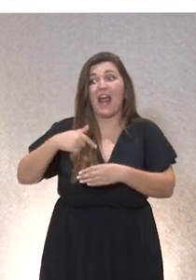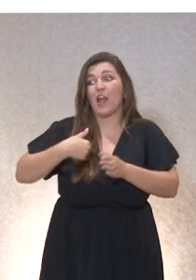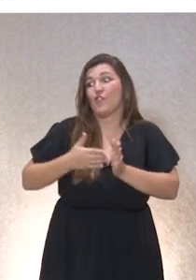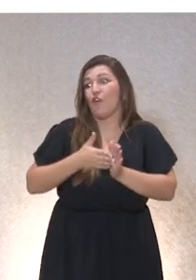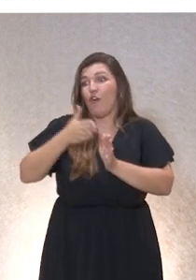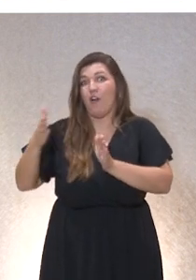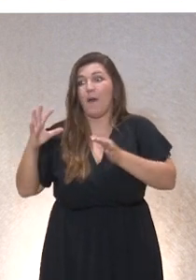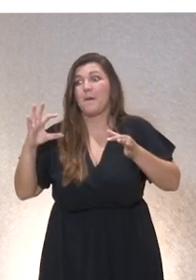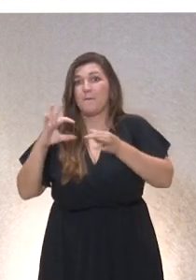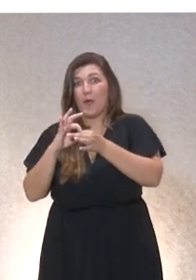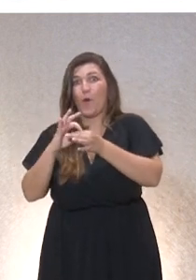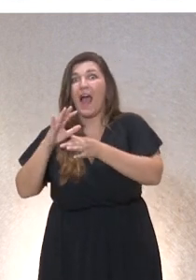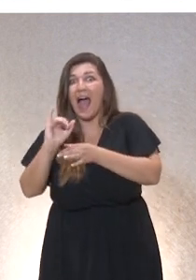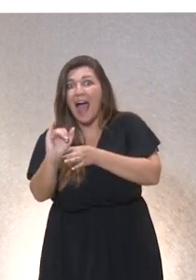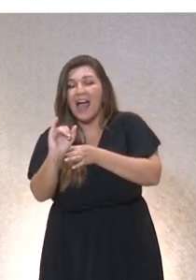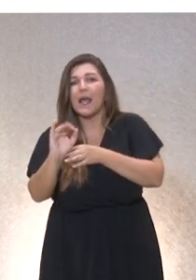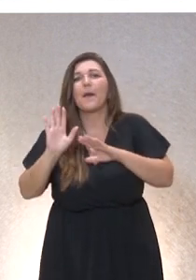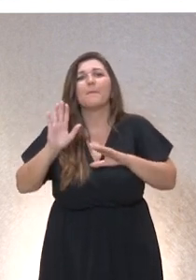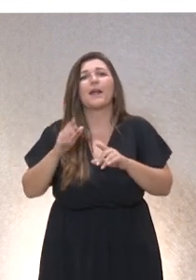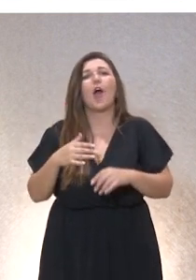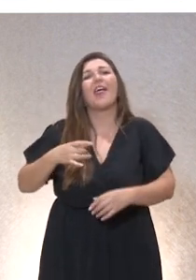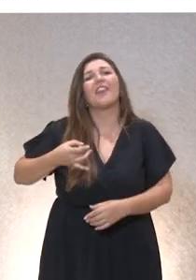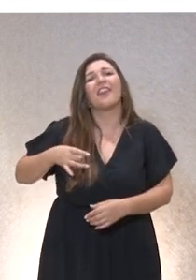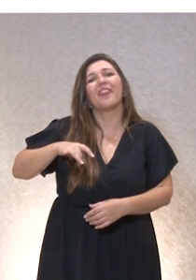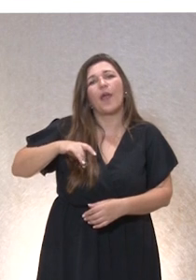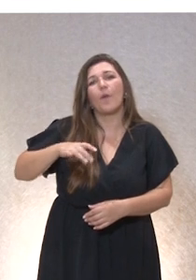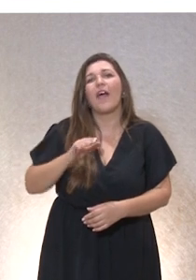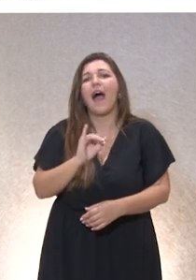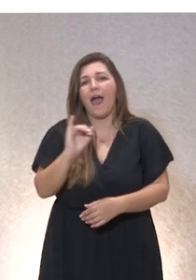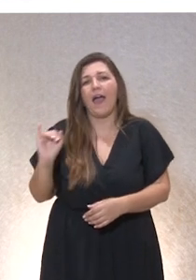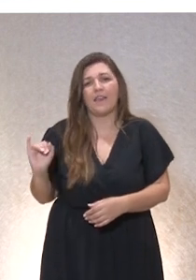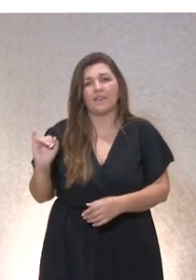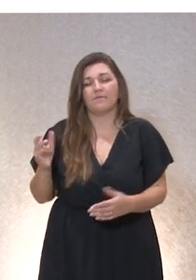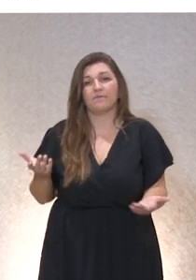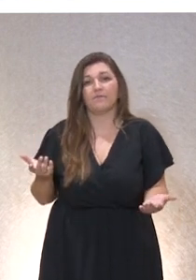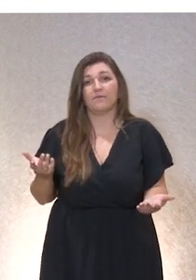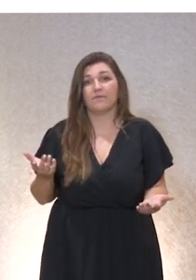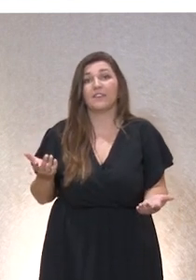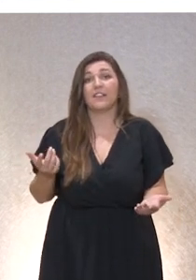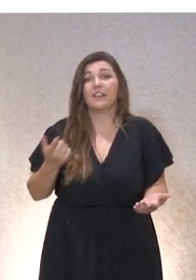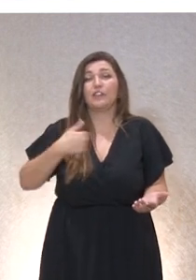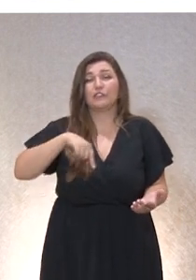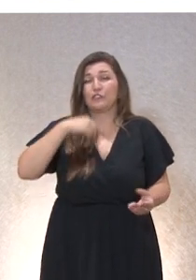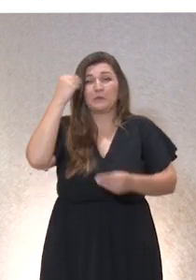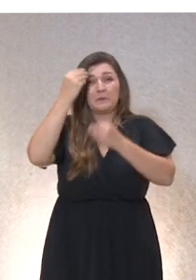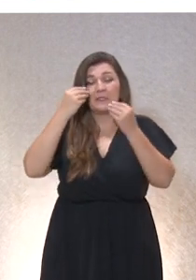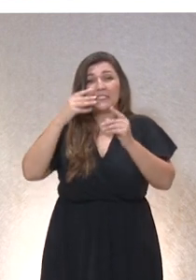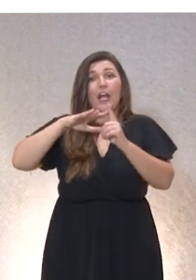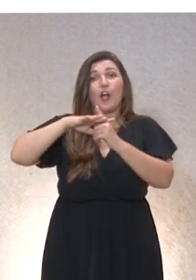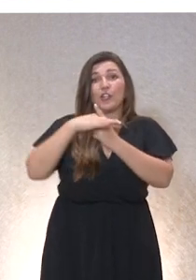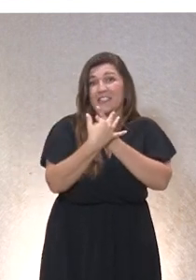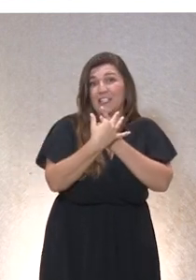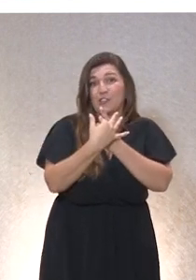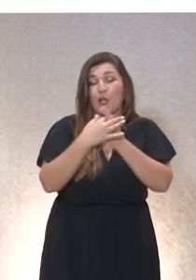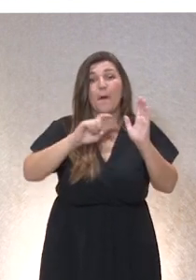vinculado con otro y endeudado con el otro. Esto es fundamental para entender en este contexto de la plena